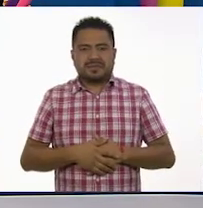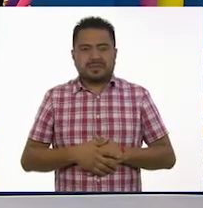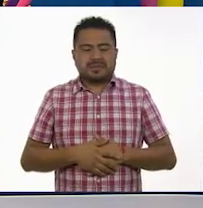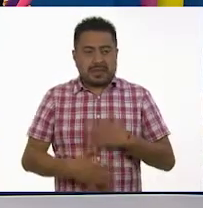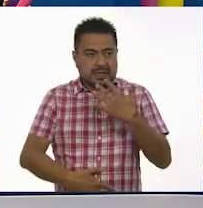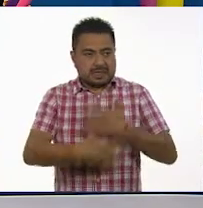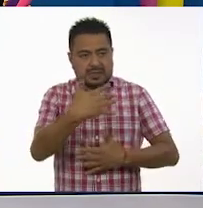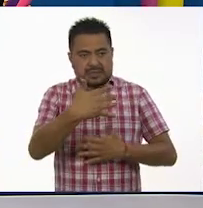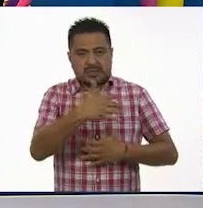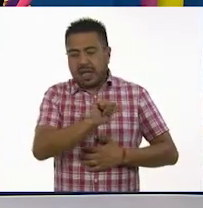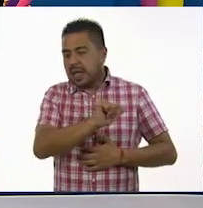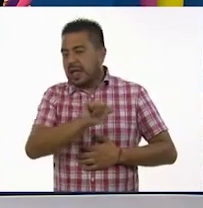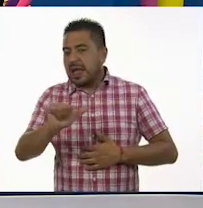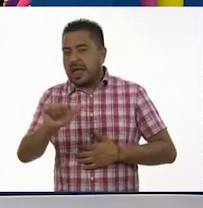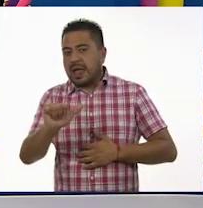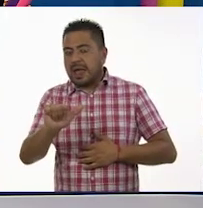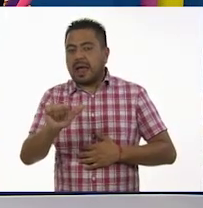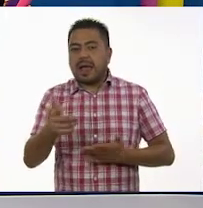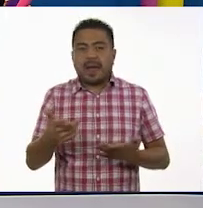De 15...